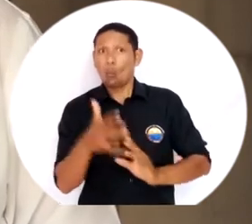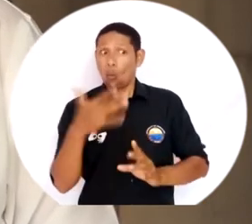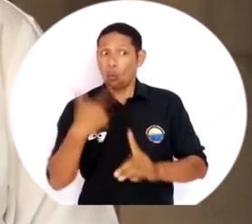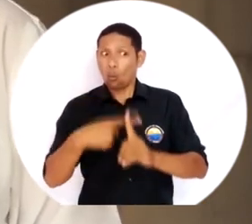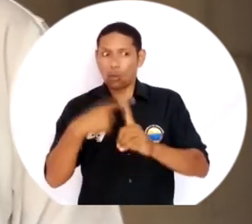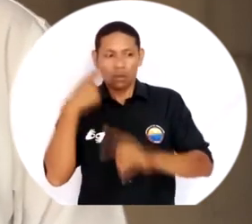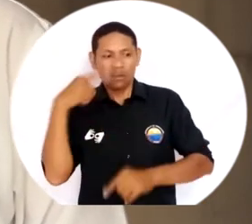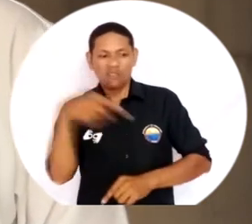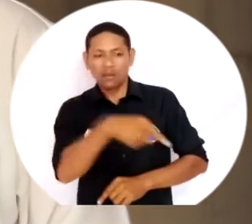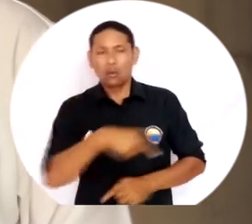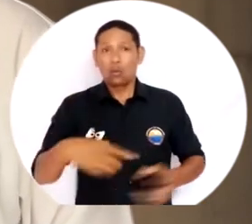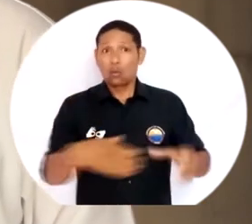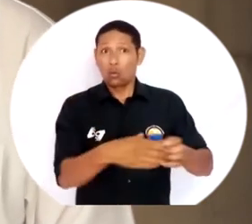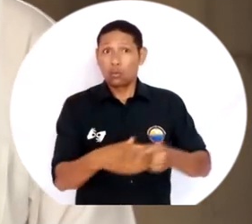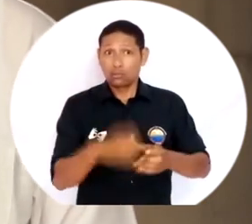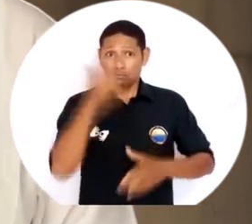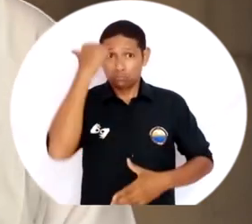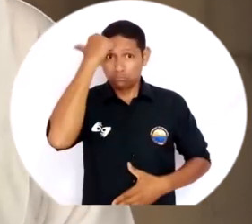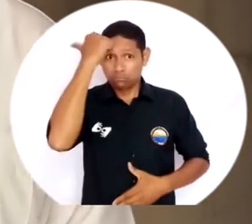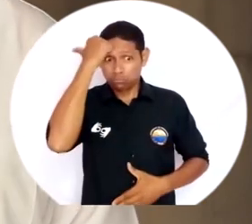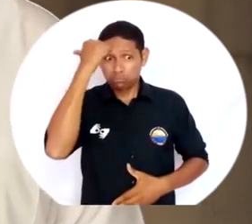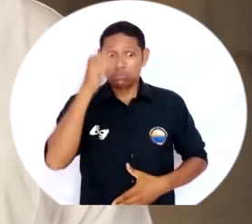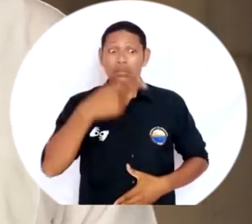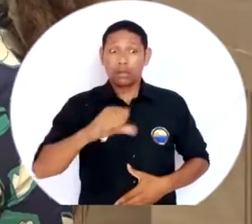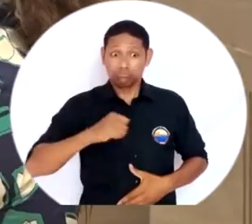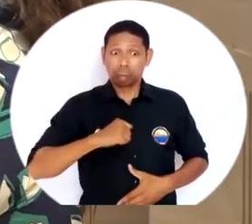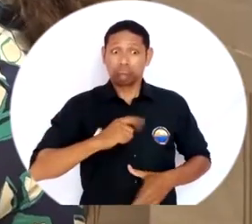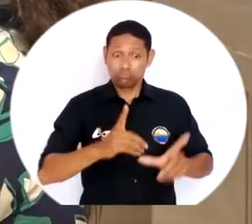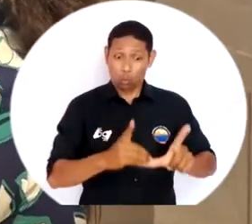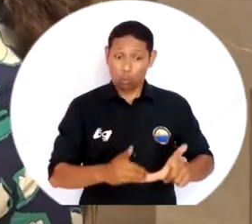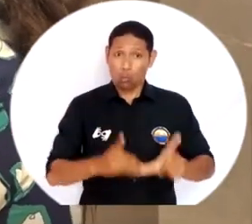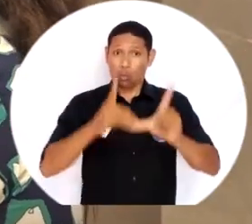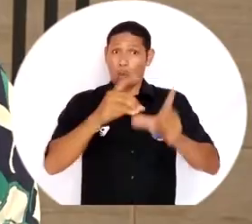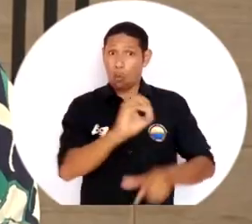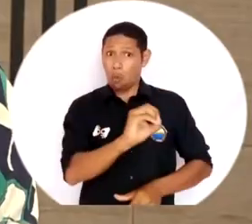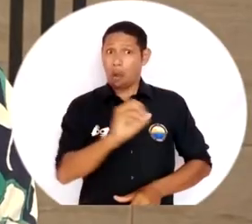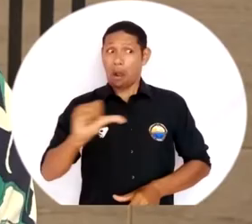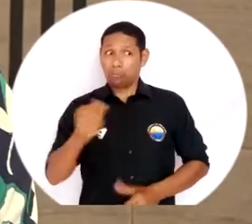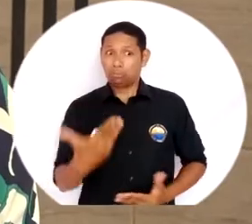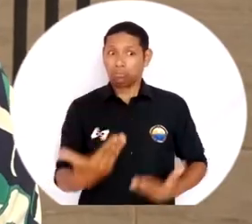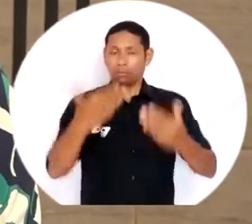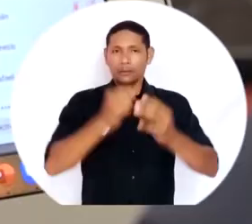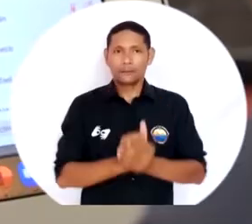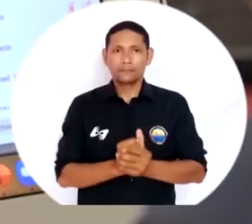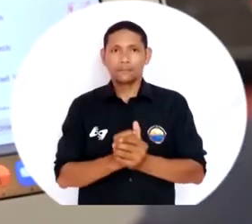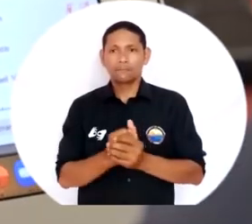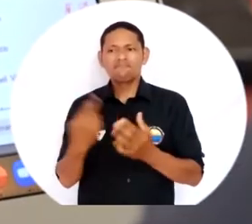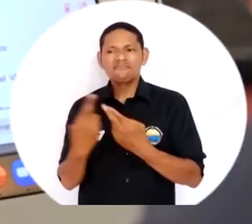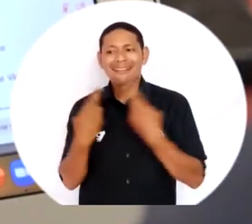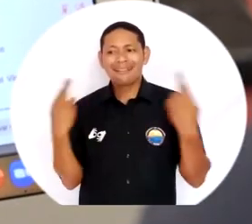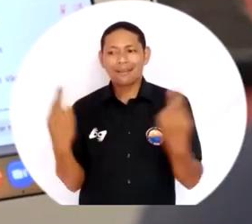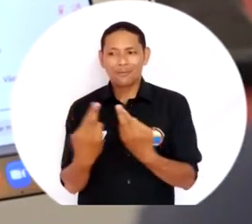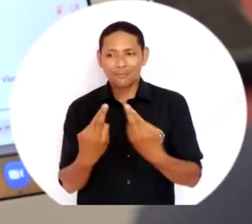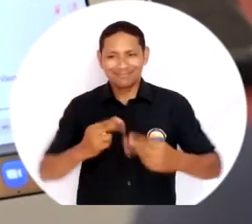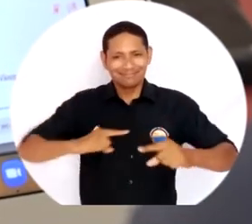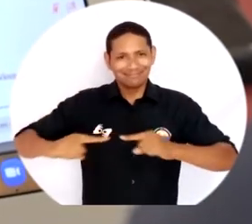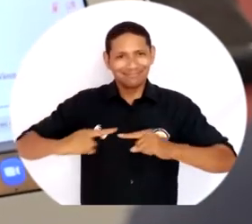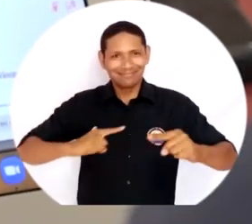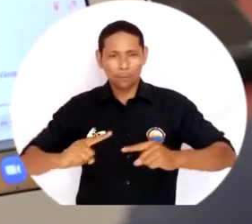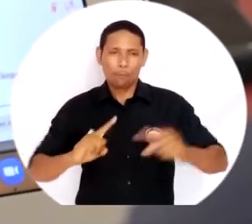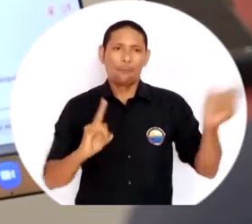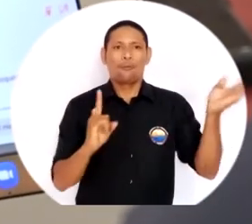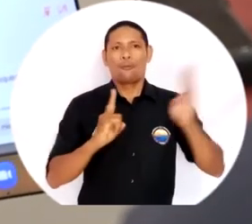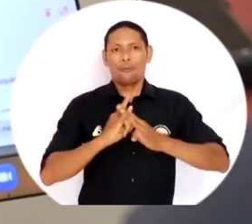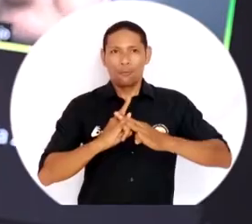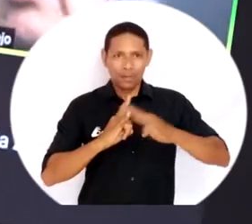la planta de profesores, profesores, doctores y doctoras. Reuniones con directivos de la Universidad del Magdalena,